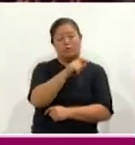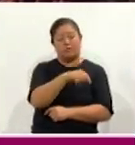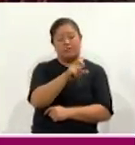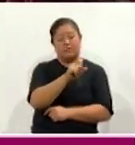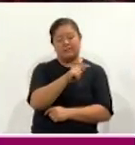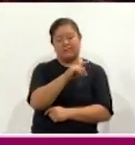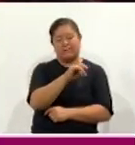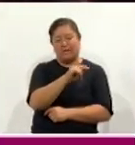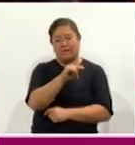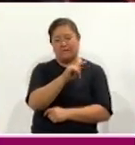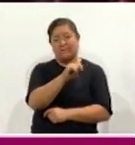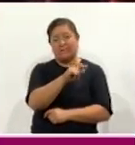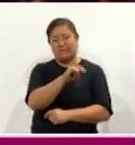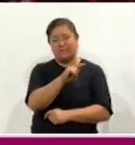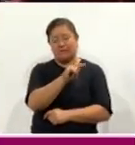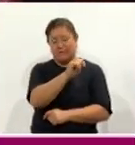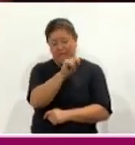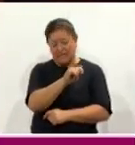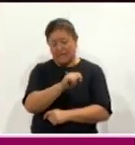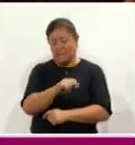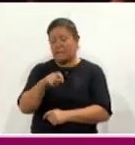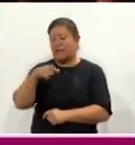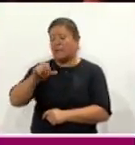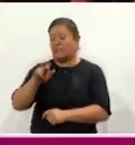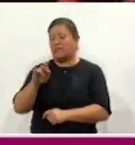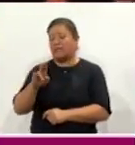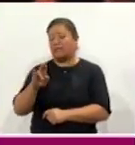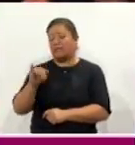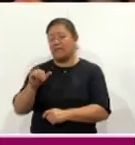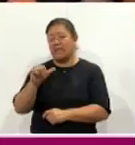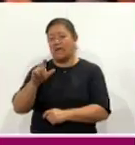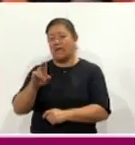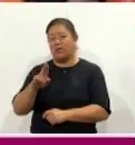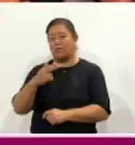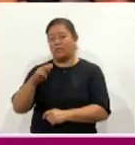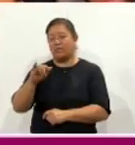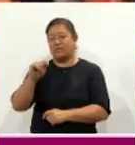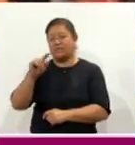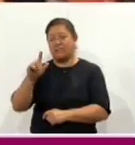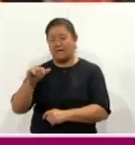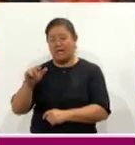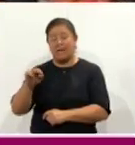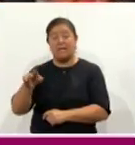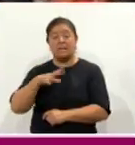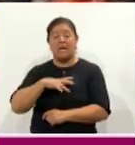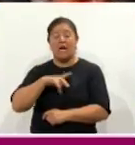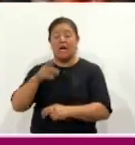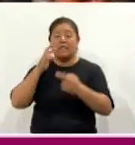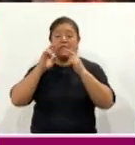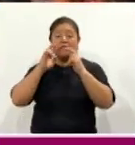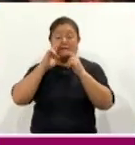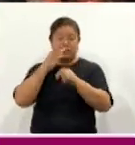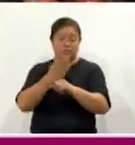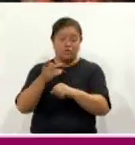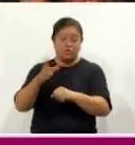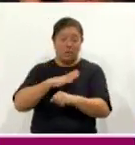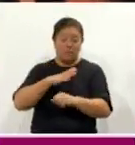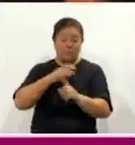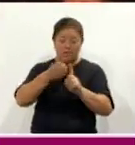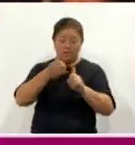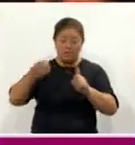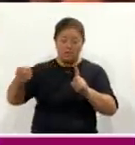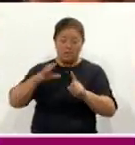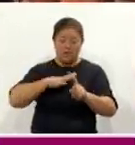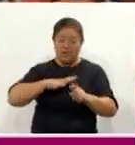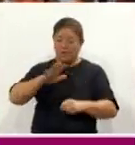también integrantes de la Dirección de Cultura y Recreación, fueron encargados de dar vida a este acontecimiento con